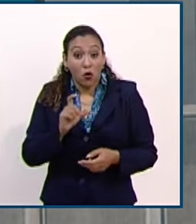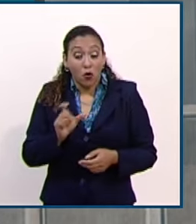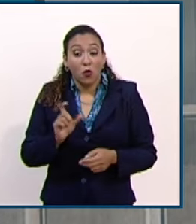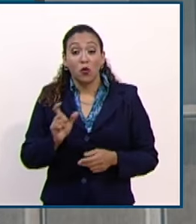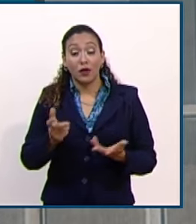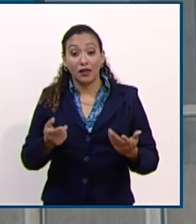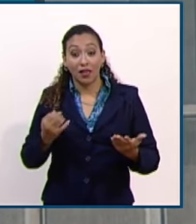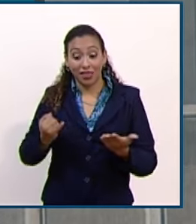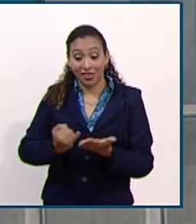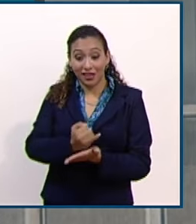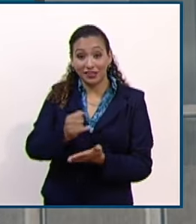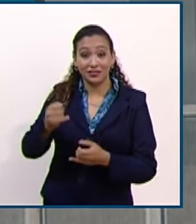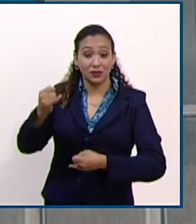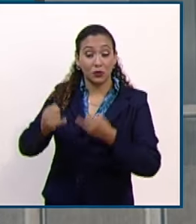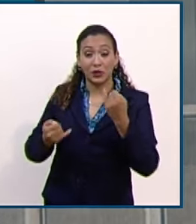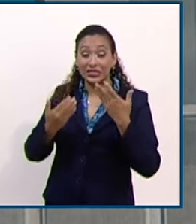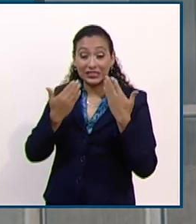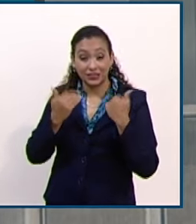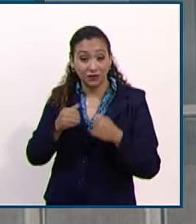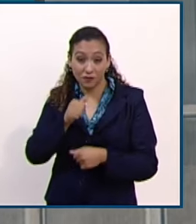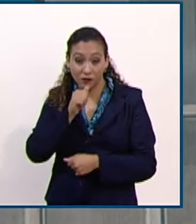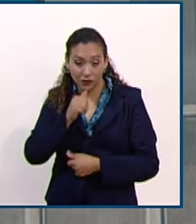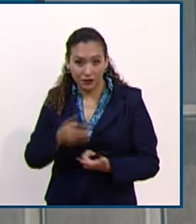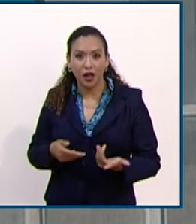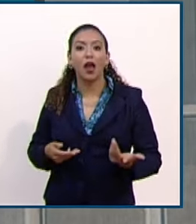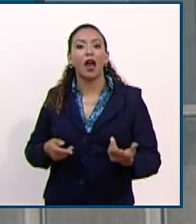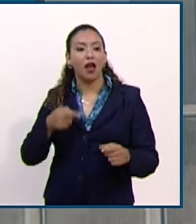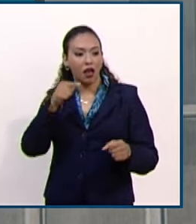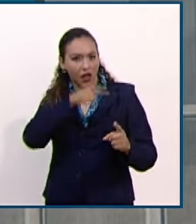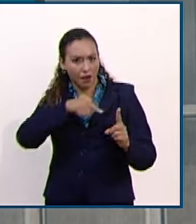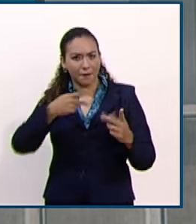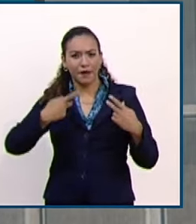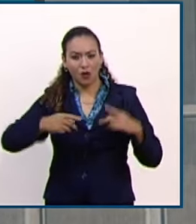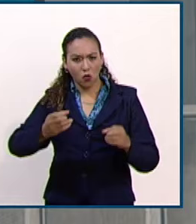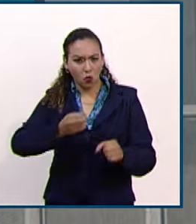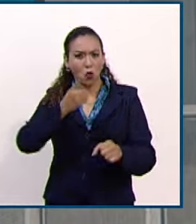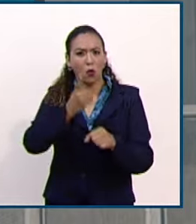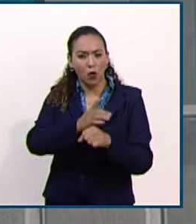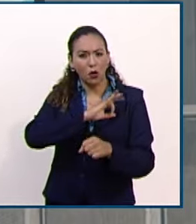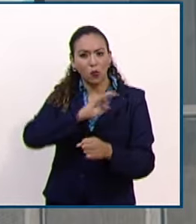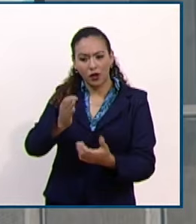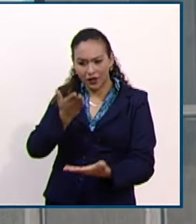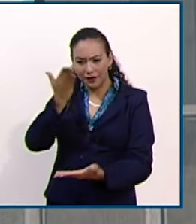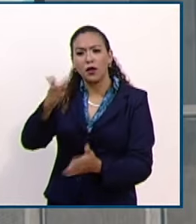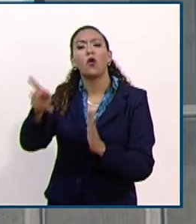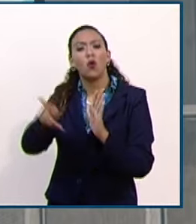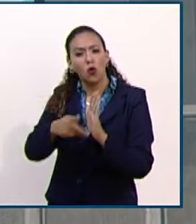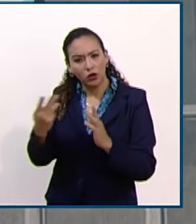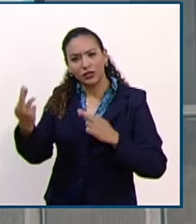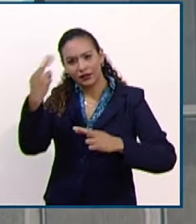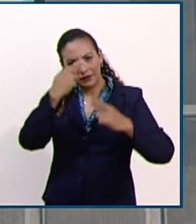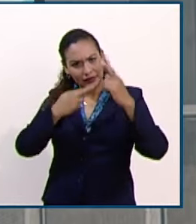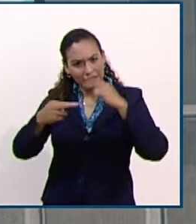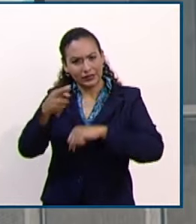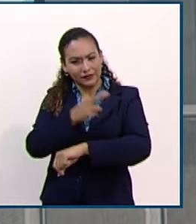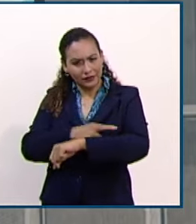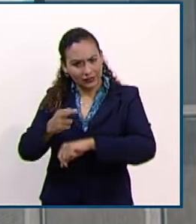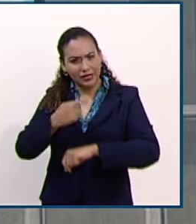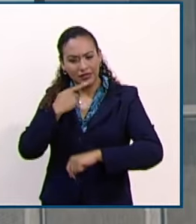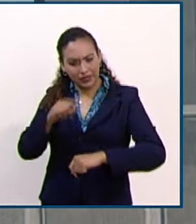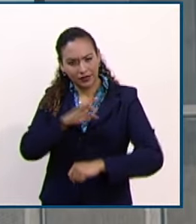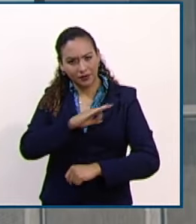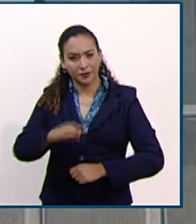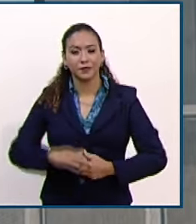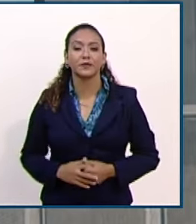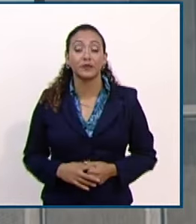decisión ante el juez de ejecución, tienen la oportunidad de irse al tribunal de apelación. Explicó que si no procede su